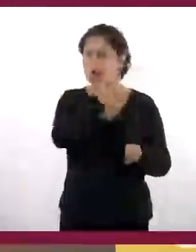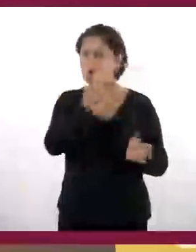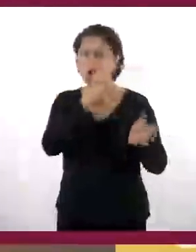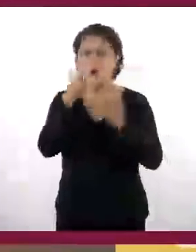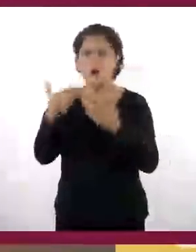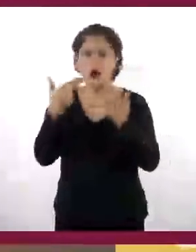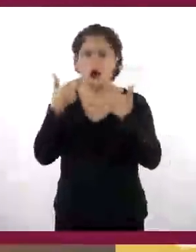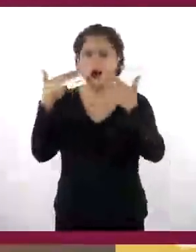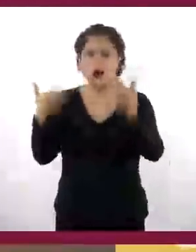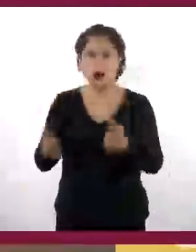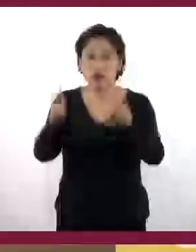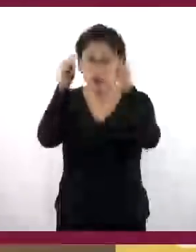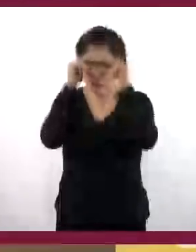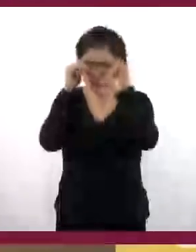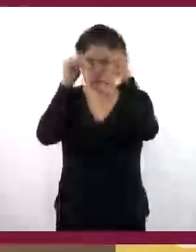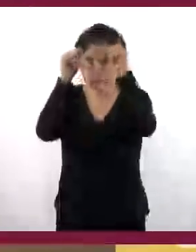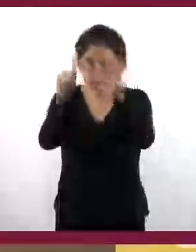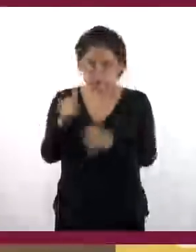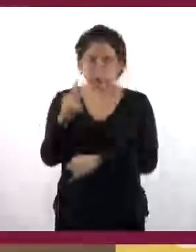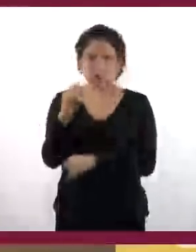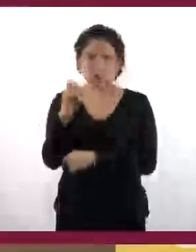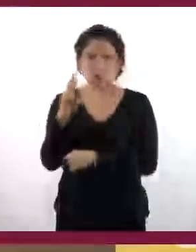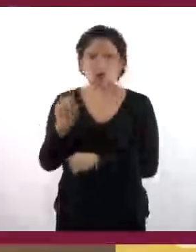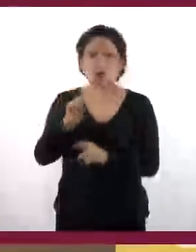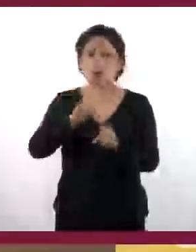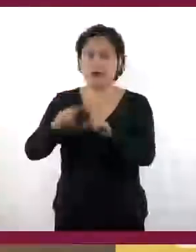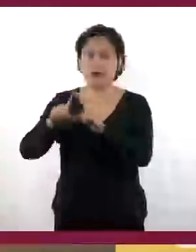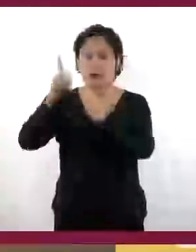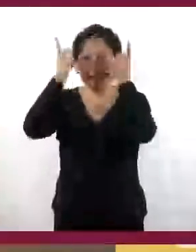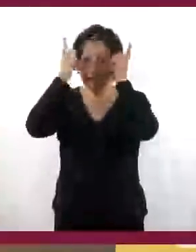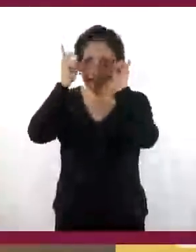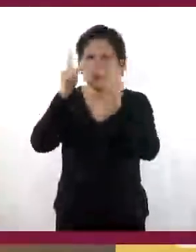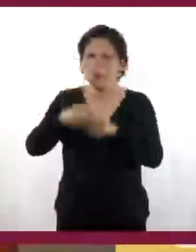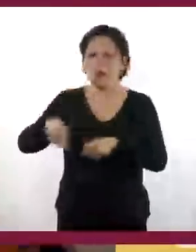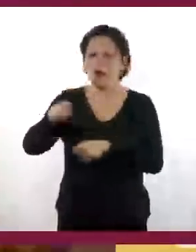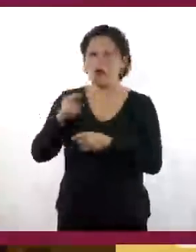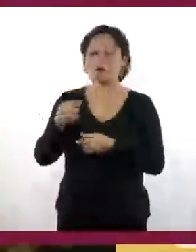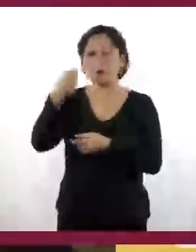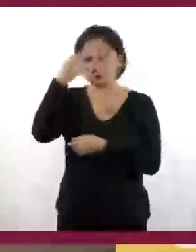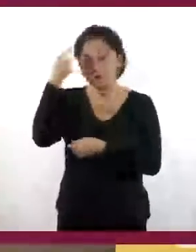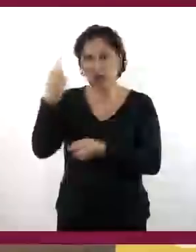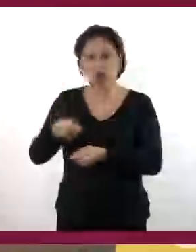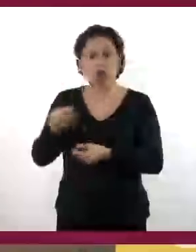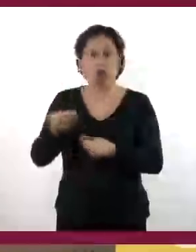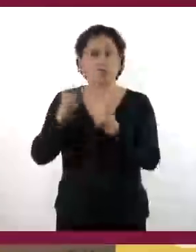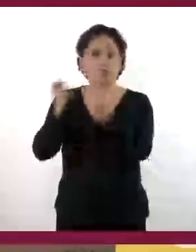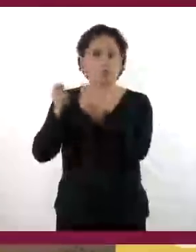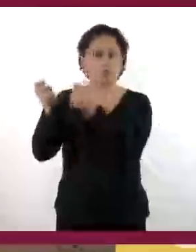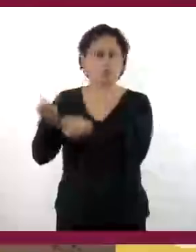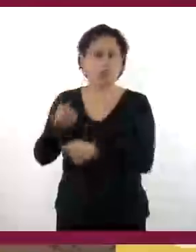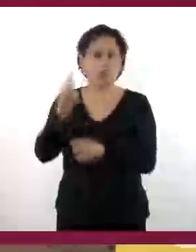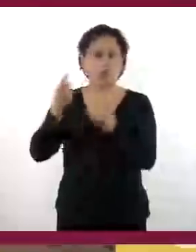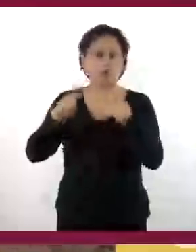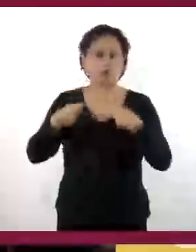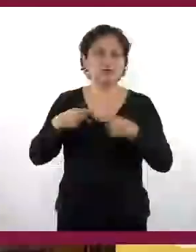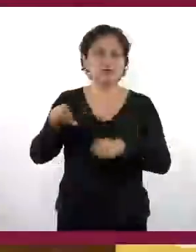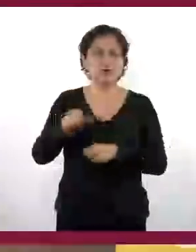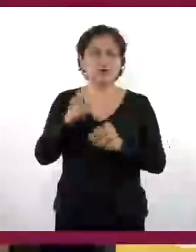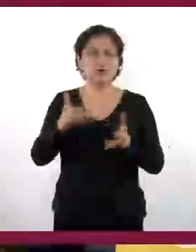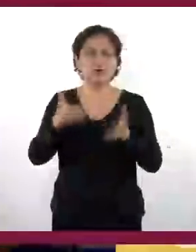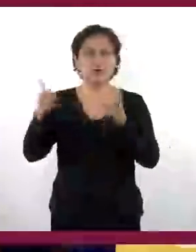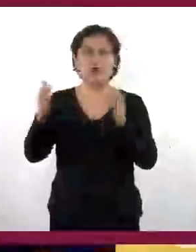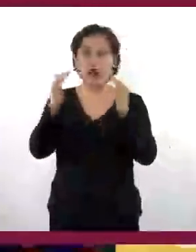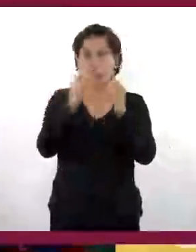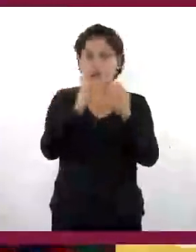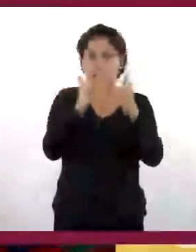tradicional, se criaban toros de lidia y caballos de raza para la arriería. Los propietarios vivían en la llamada Casa Grande, mientras